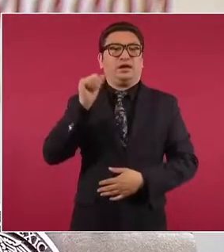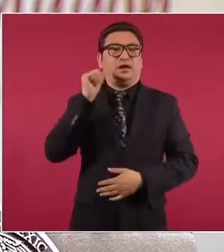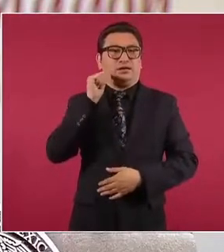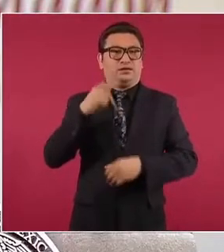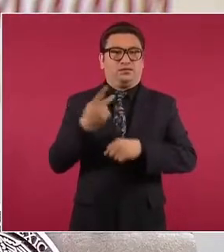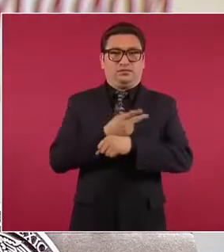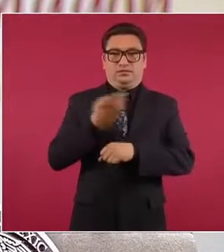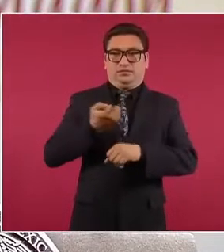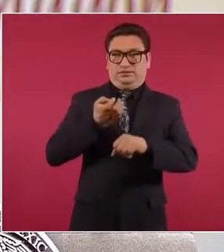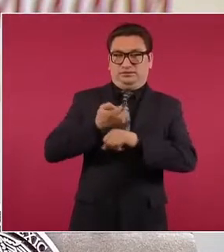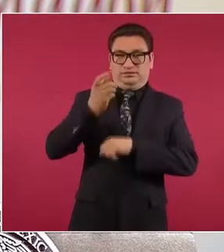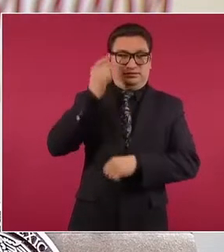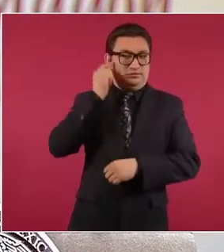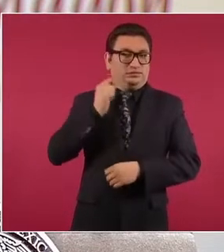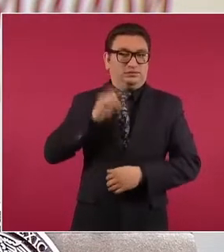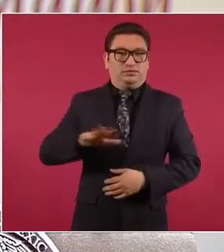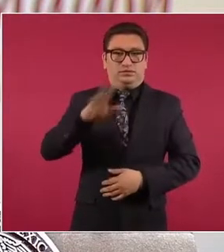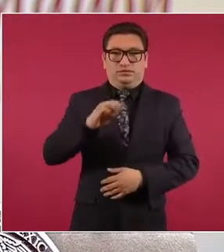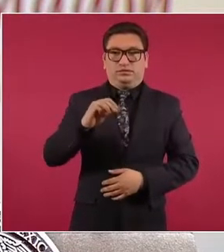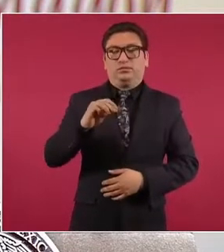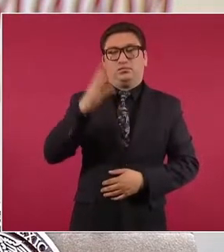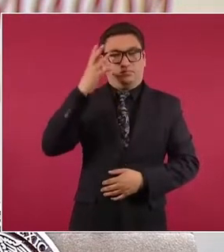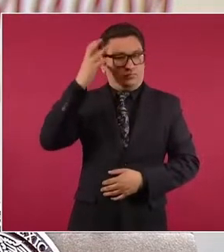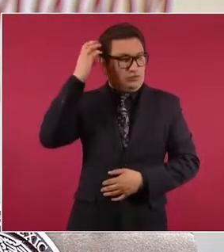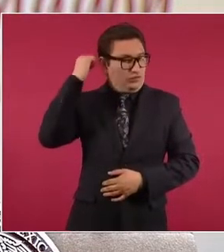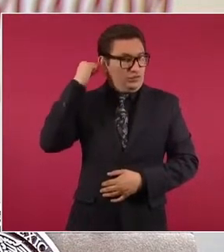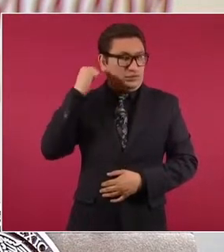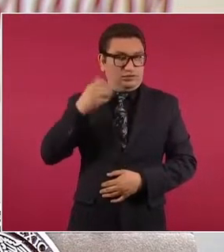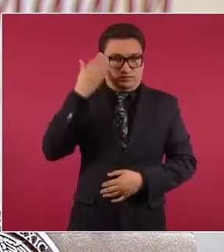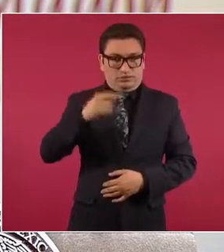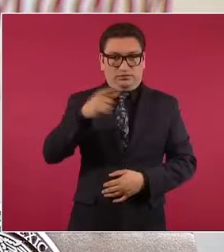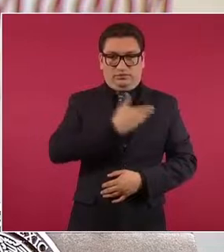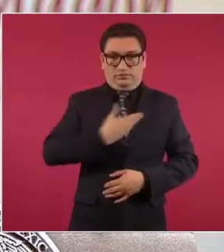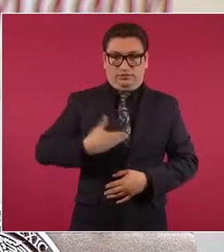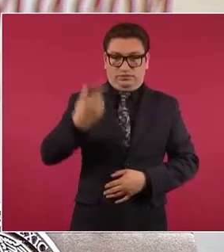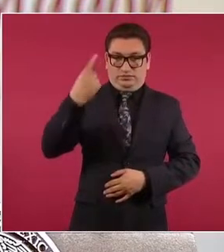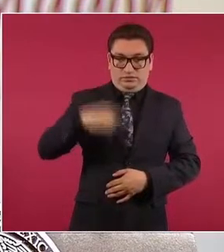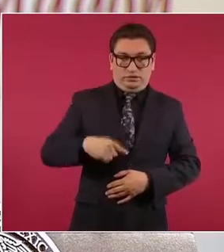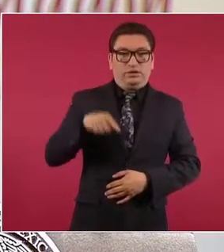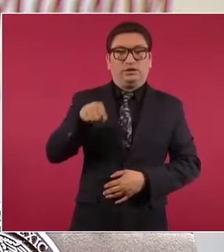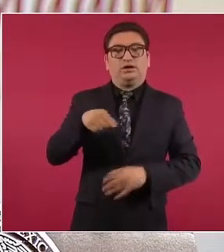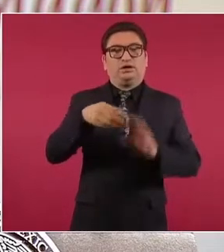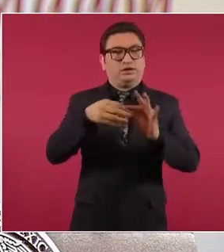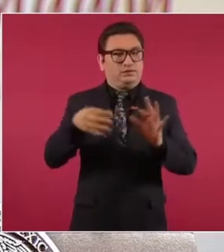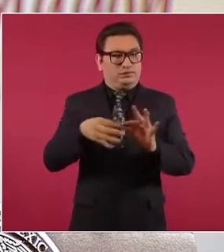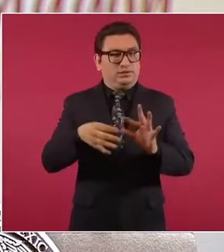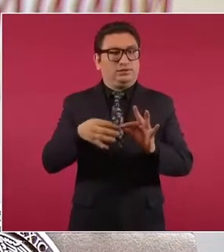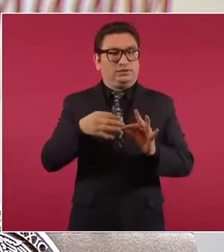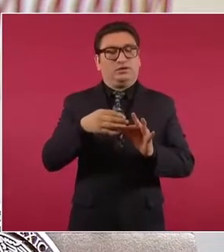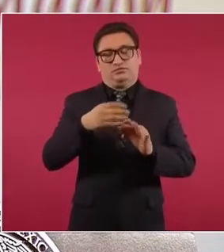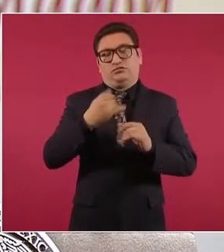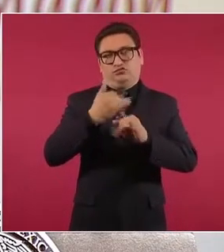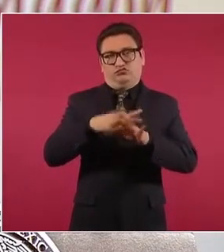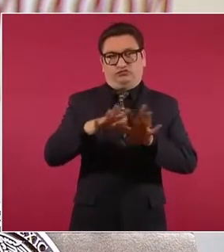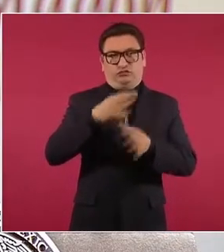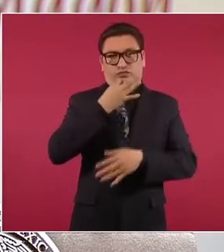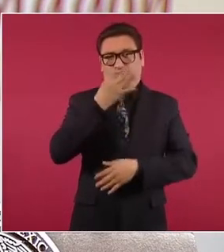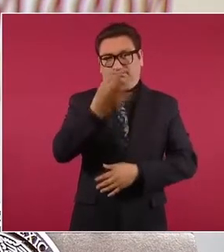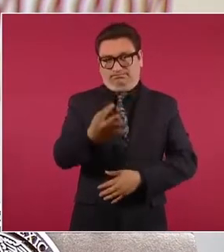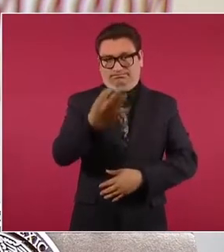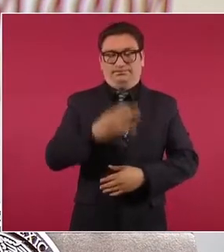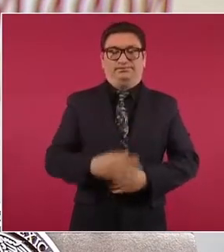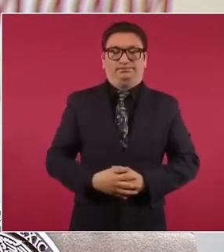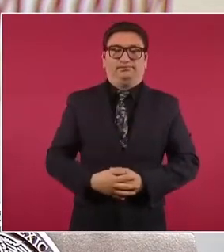el estado de Guerrero y Morelos, por instrucciones del señor presidente damos a conocer algunos elementos.